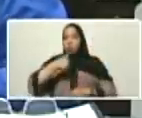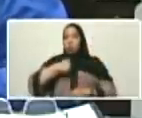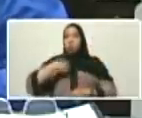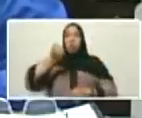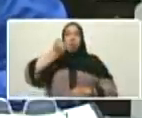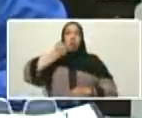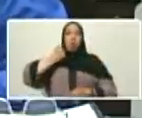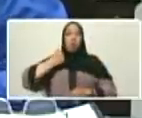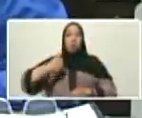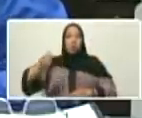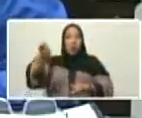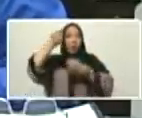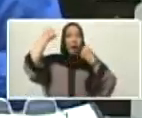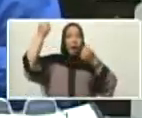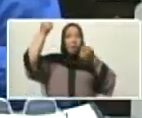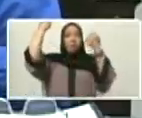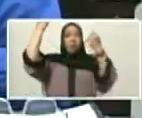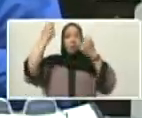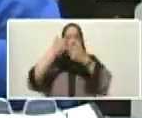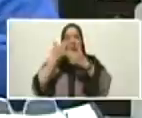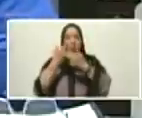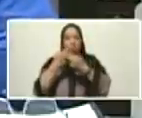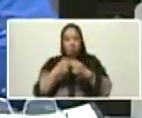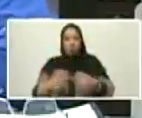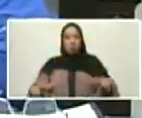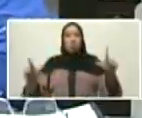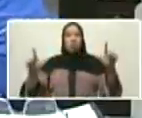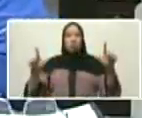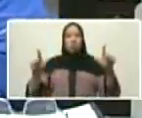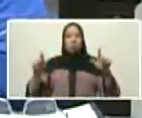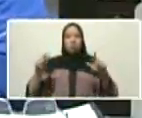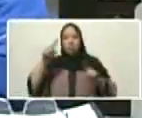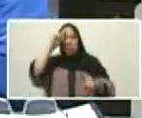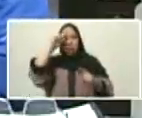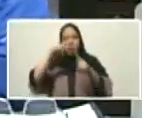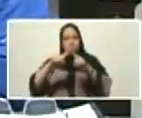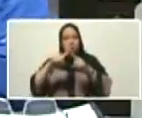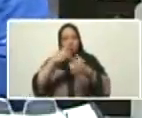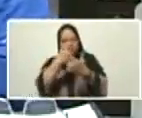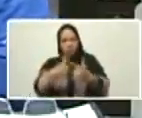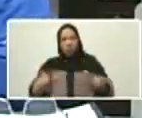rebeldes, los que aspiramos la libertad.